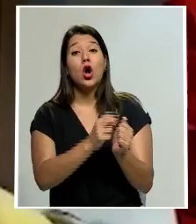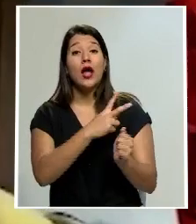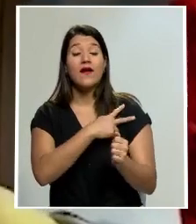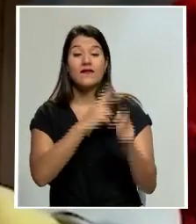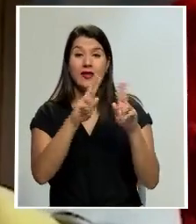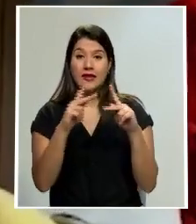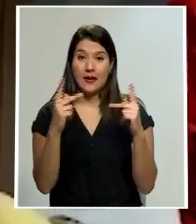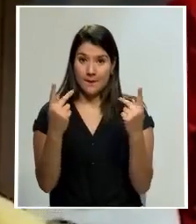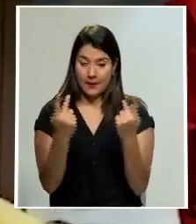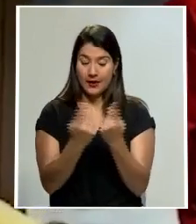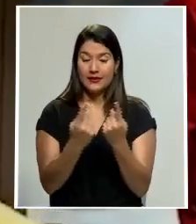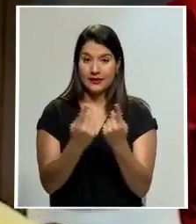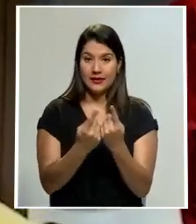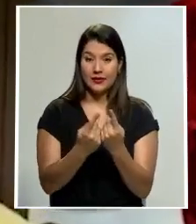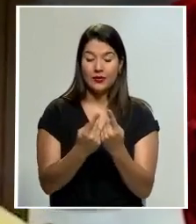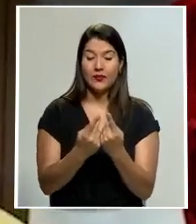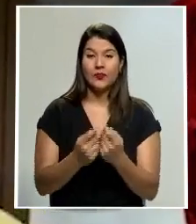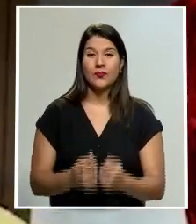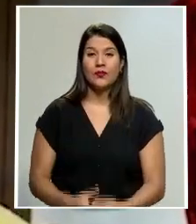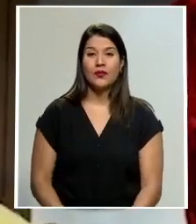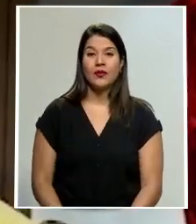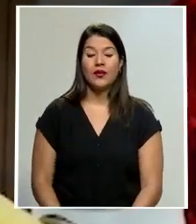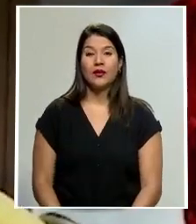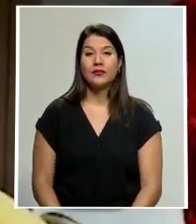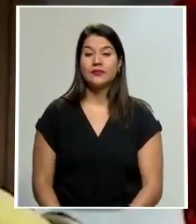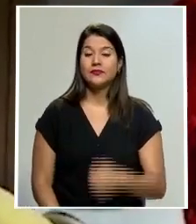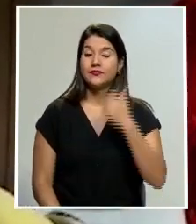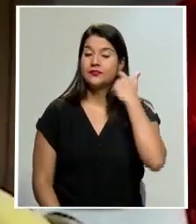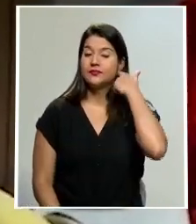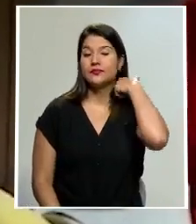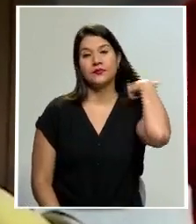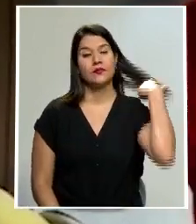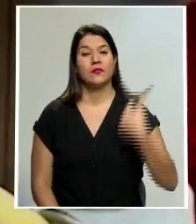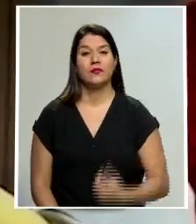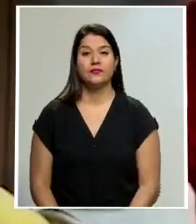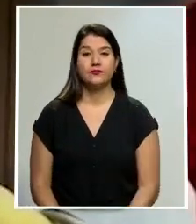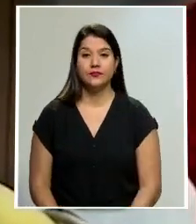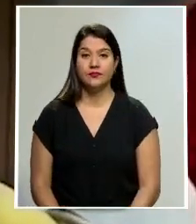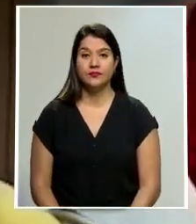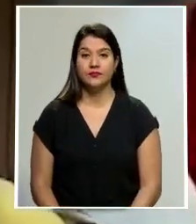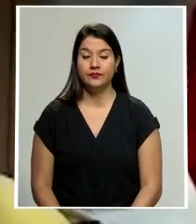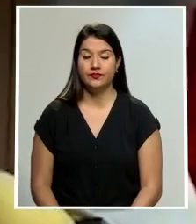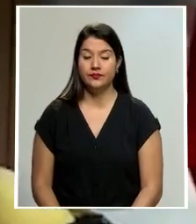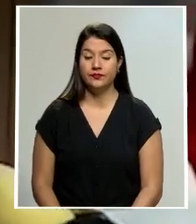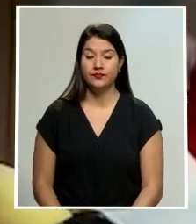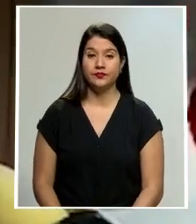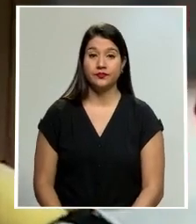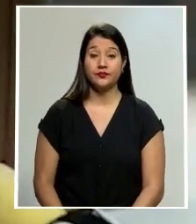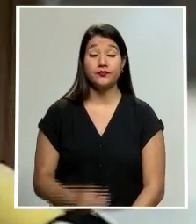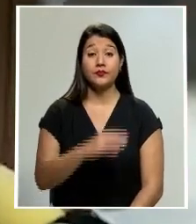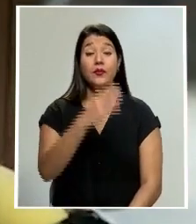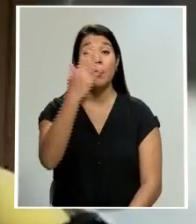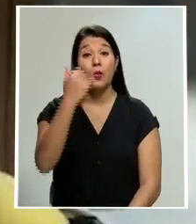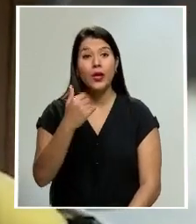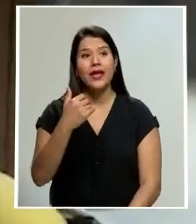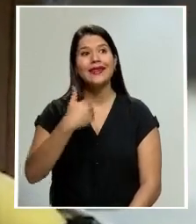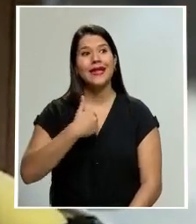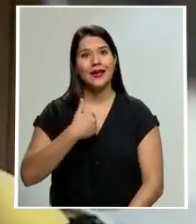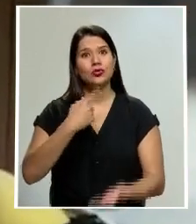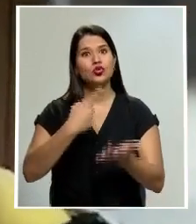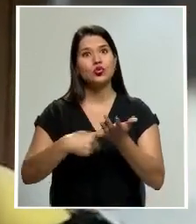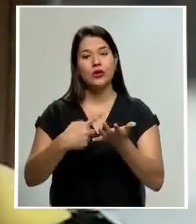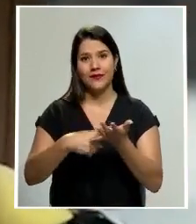ante la excepcionalidad del tema que se quería abordar el día de hoy, en el sentido de que había un debate